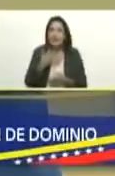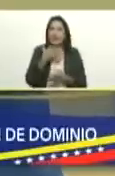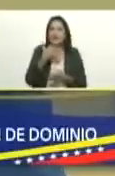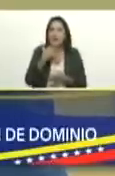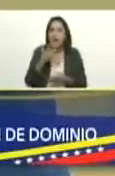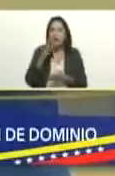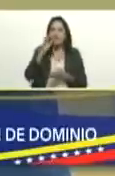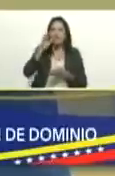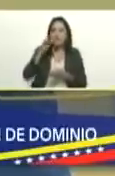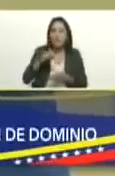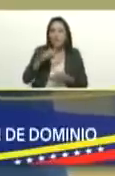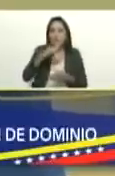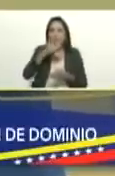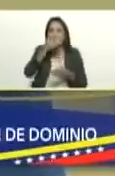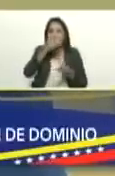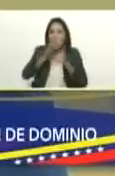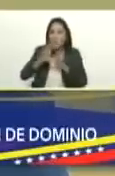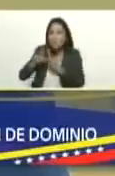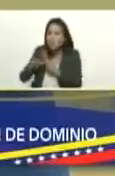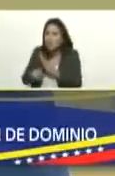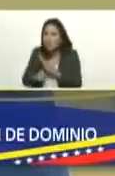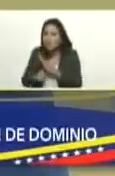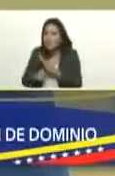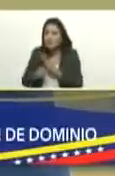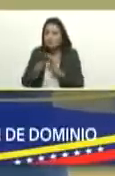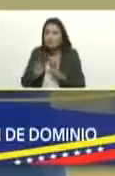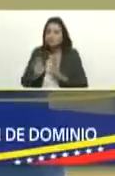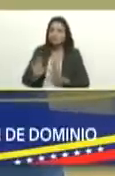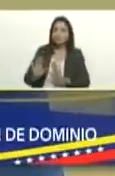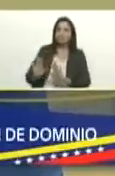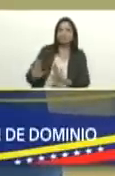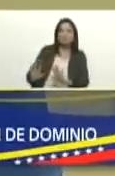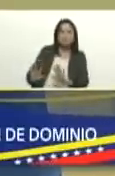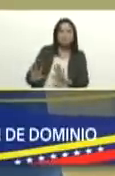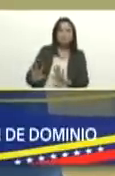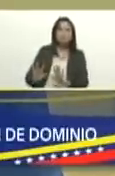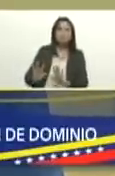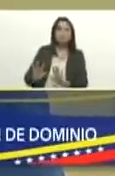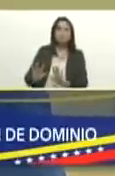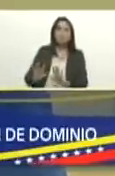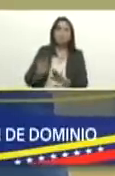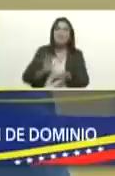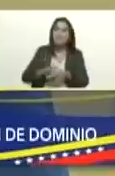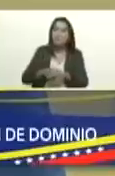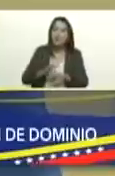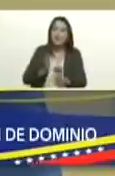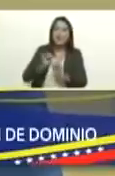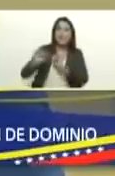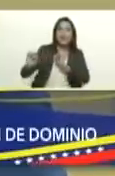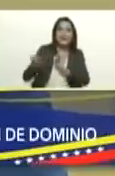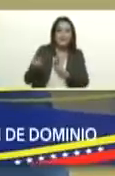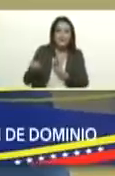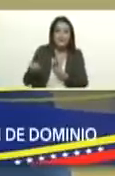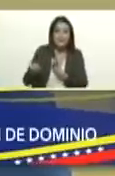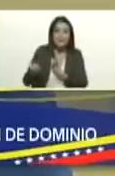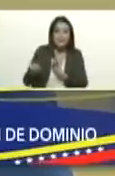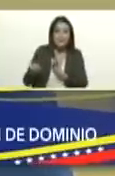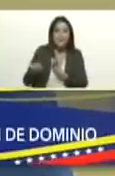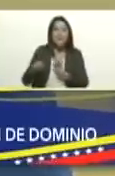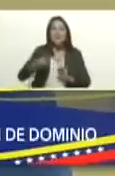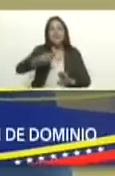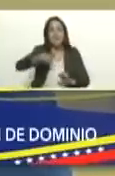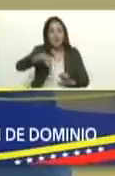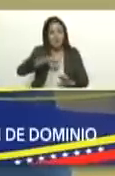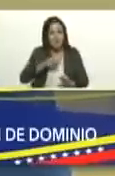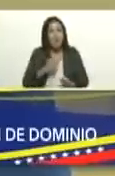el futuro hacerlo van a tener mucho más cuidado cuente con la asamblea nacional presidente que estamos apoyándole usted que estamos generando